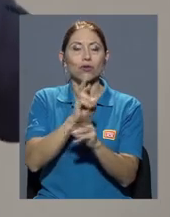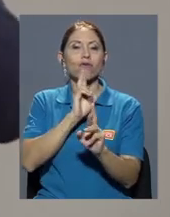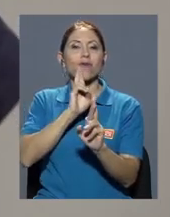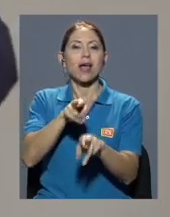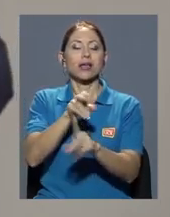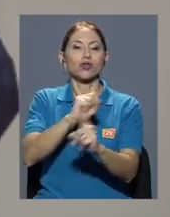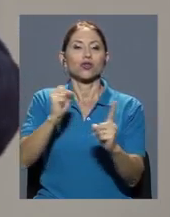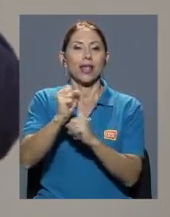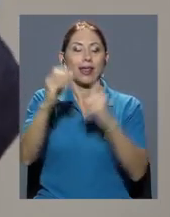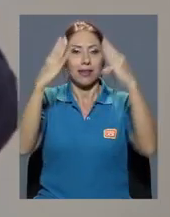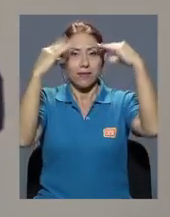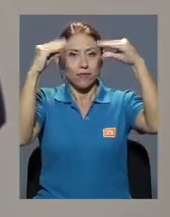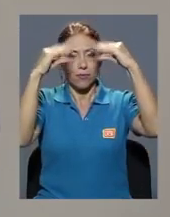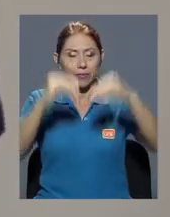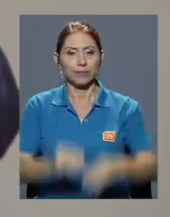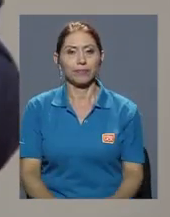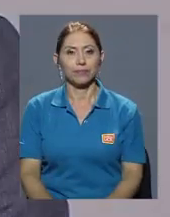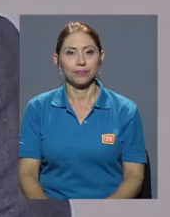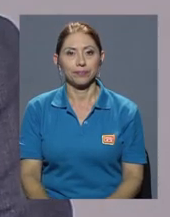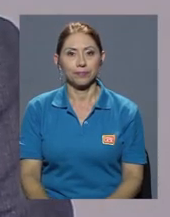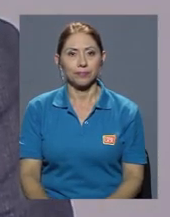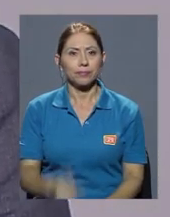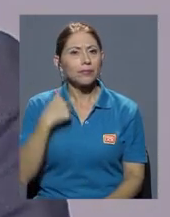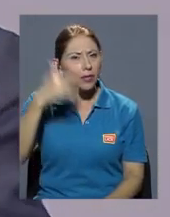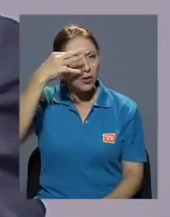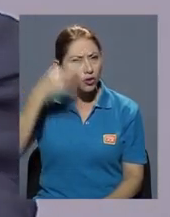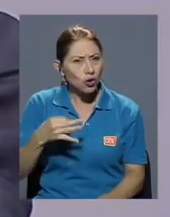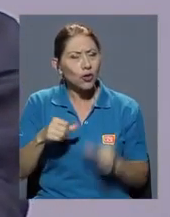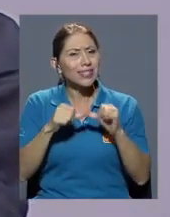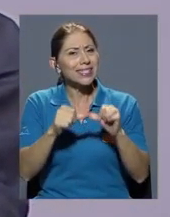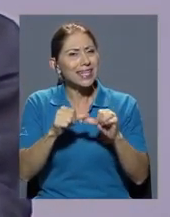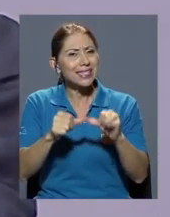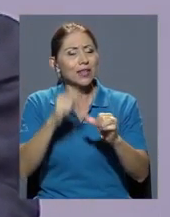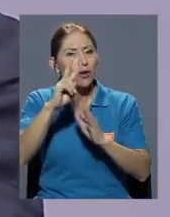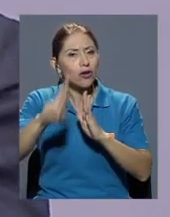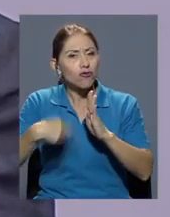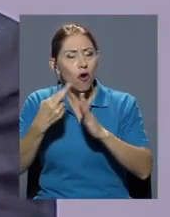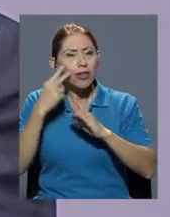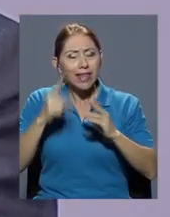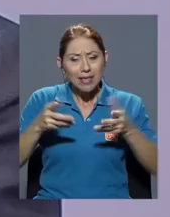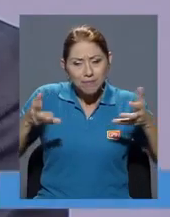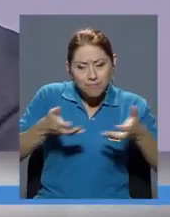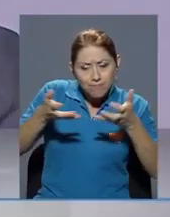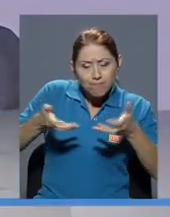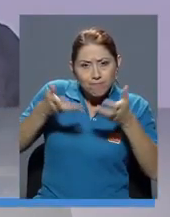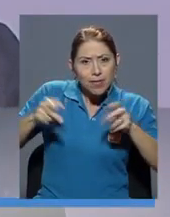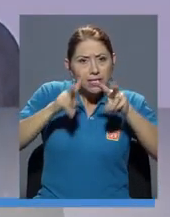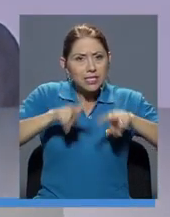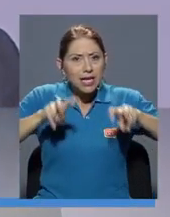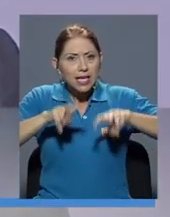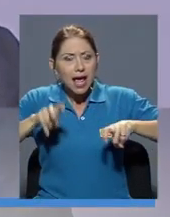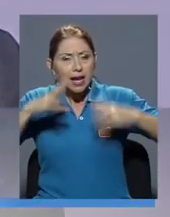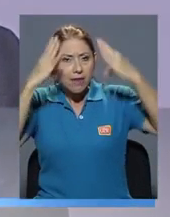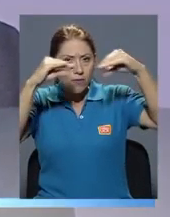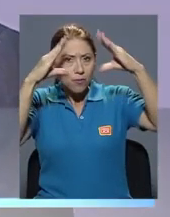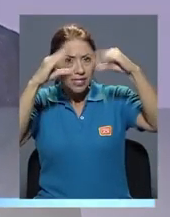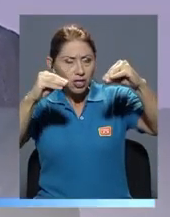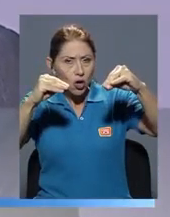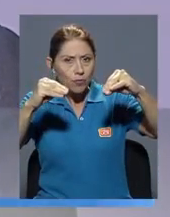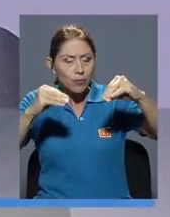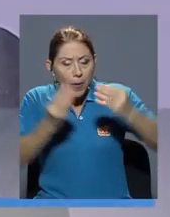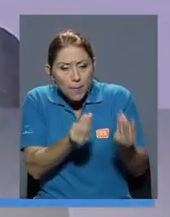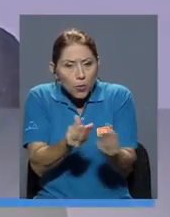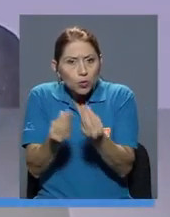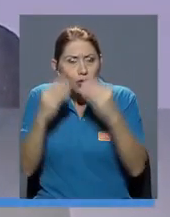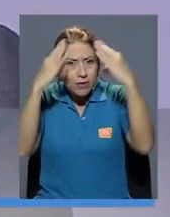Sociedad de la Información. Yo creo que sigue siendo el rol de chequear la información, producir información veraz, de